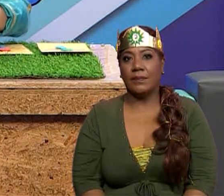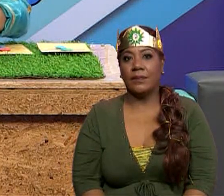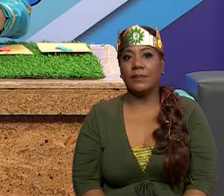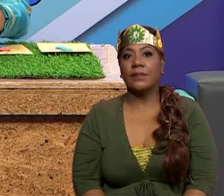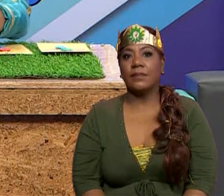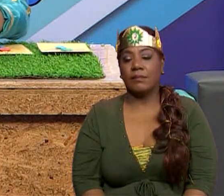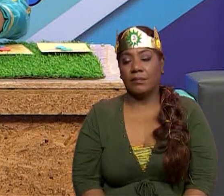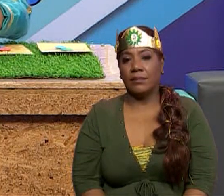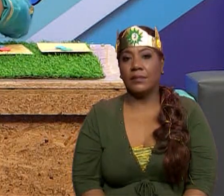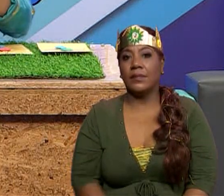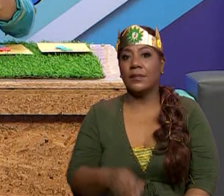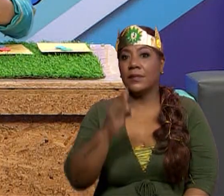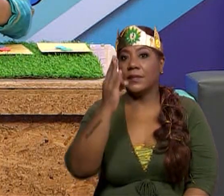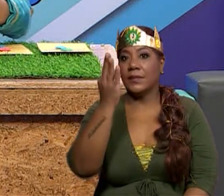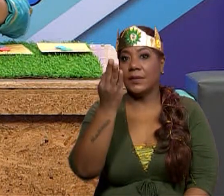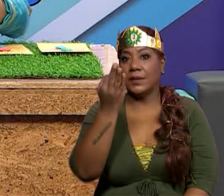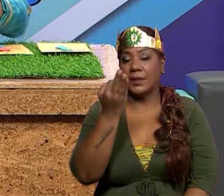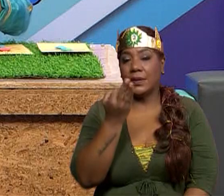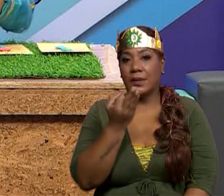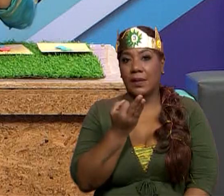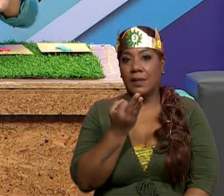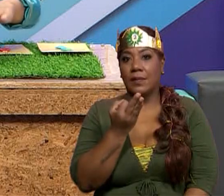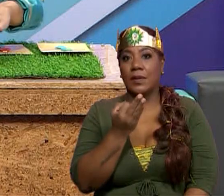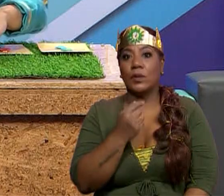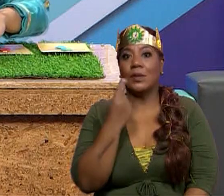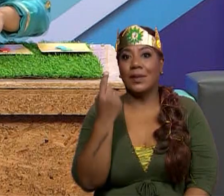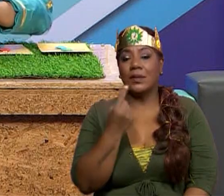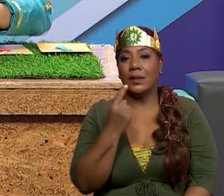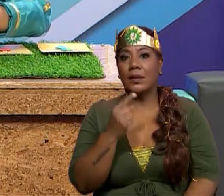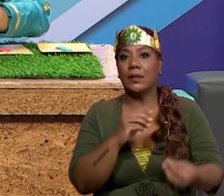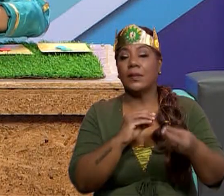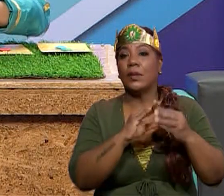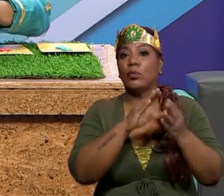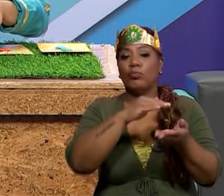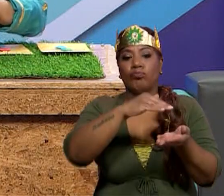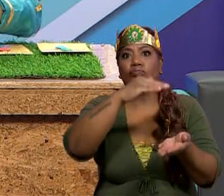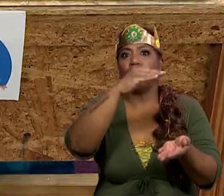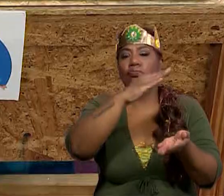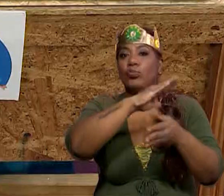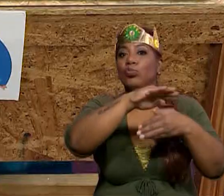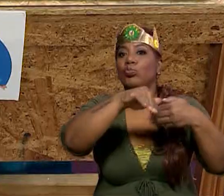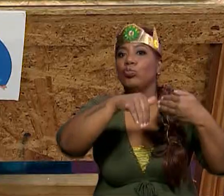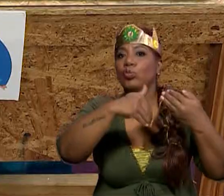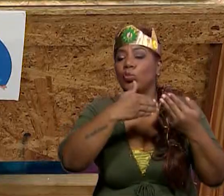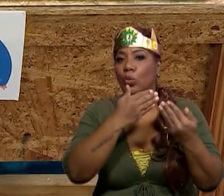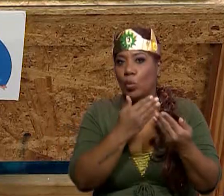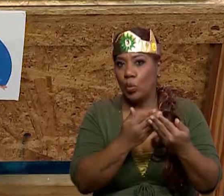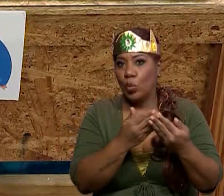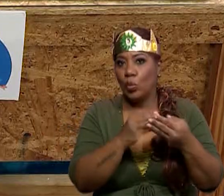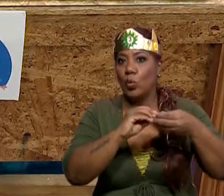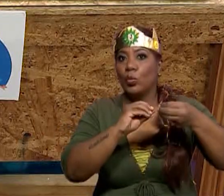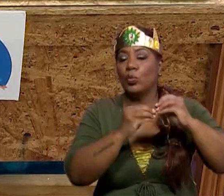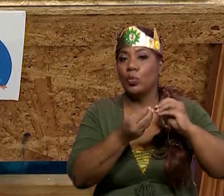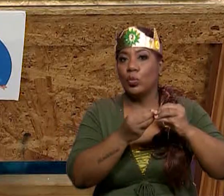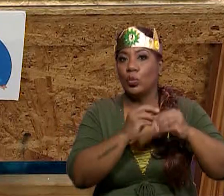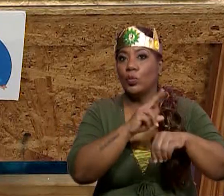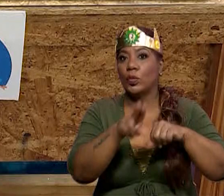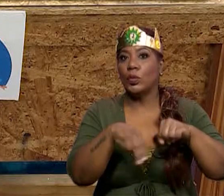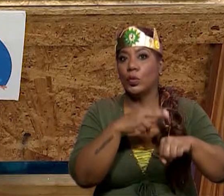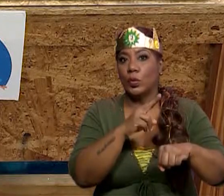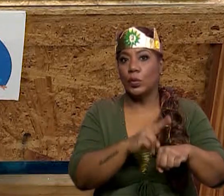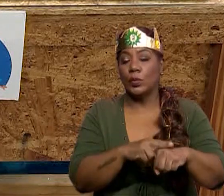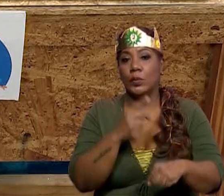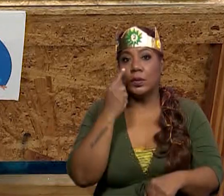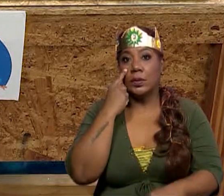fracciones parten de un entero, ¿verdad? Por ejemplo, aquí les voy a mostrar estos cuadritos.